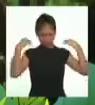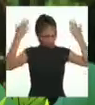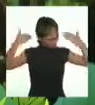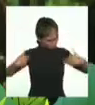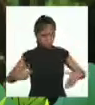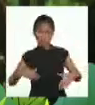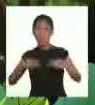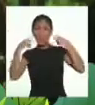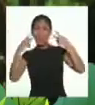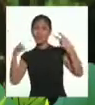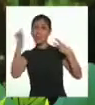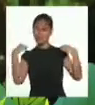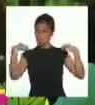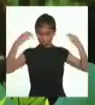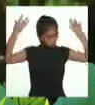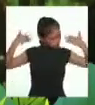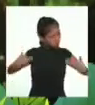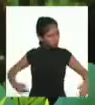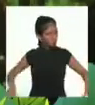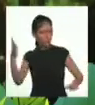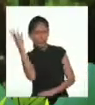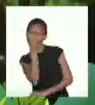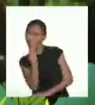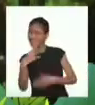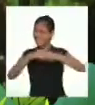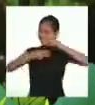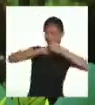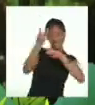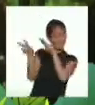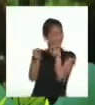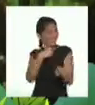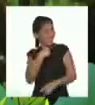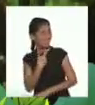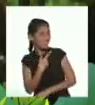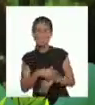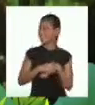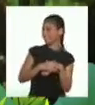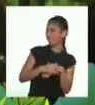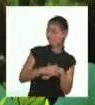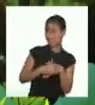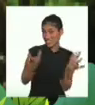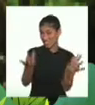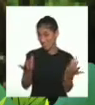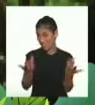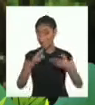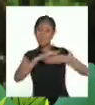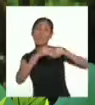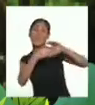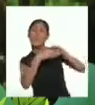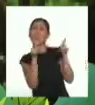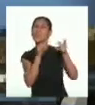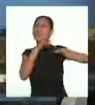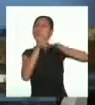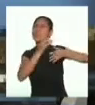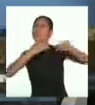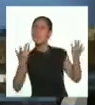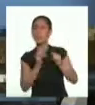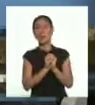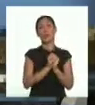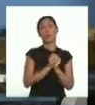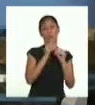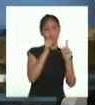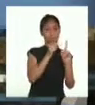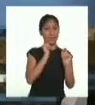se usa en la Amazonía. ¡Qué bueno que les haya gustado! ¿Qué creen que explicaba la leyenda? De